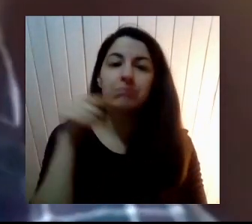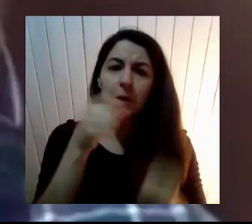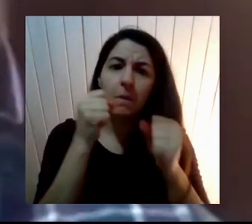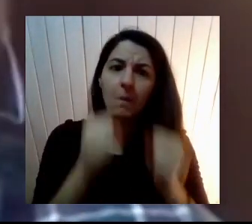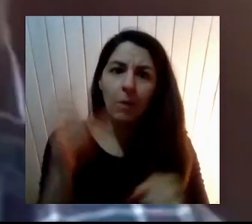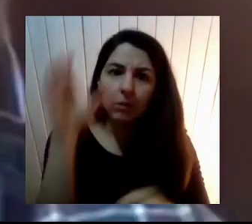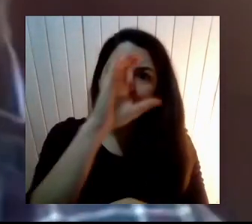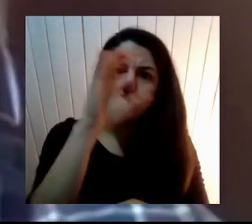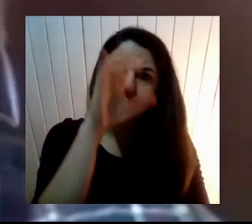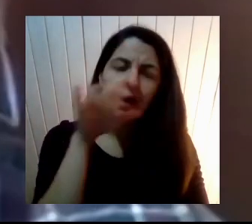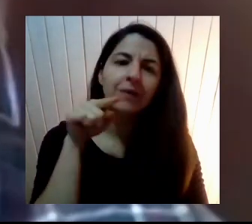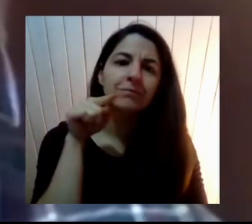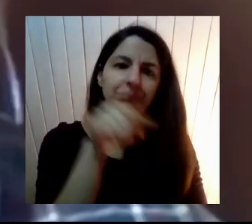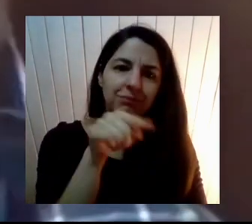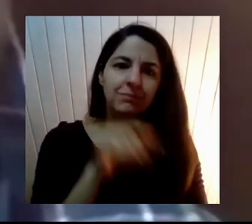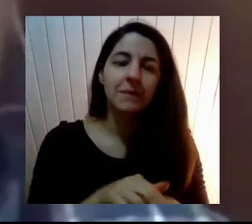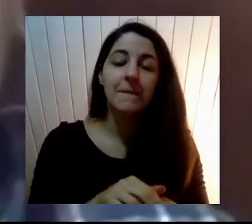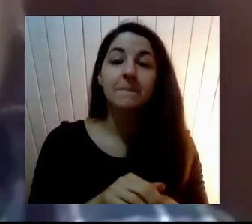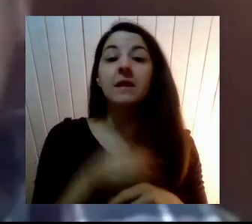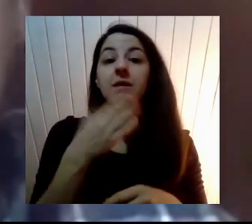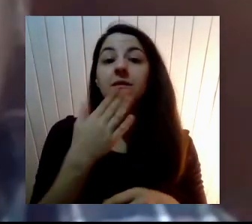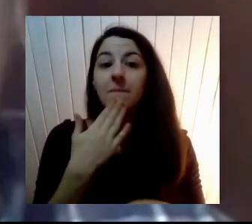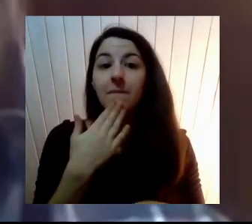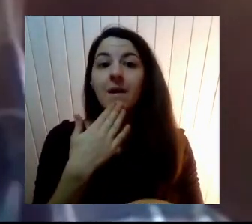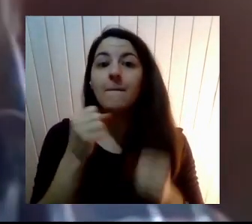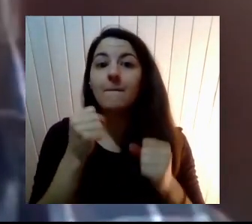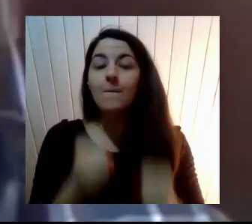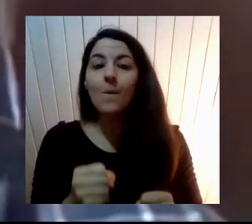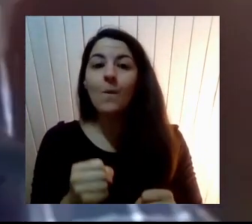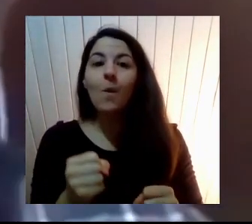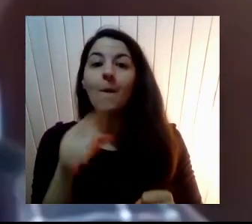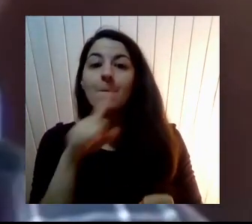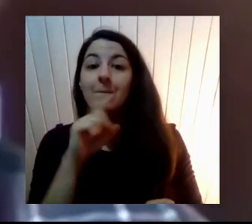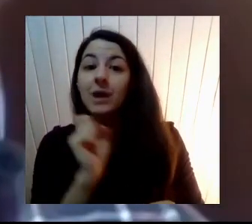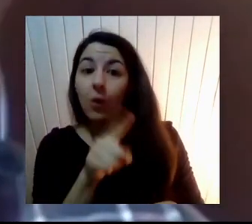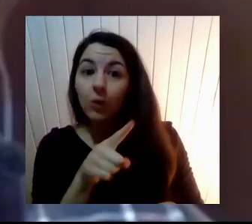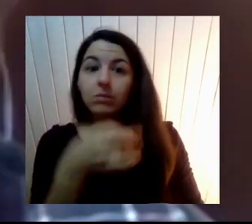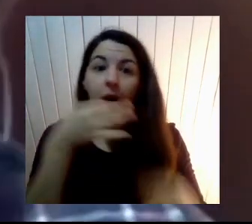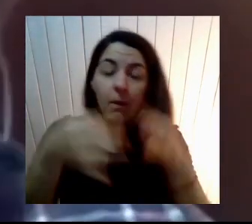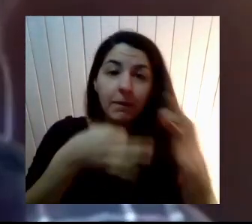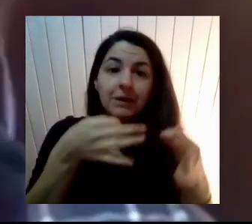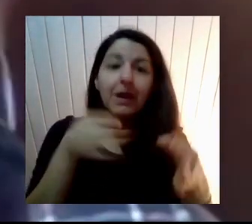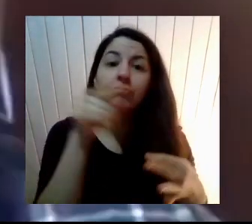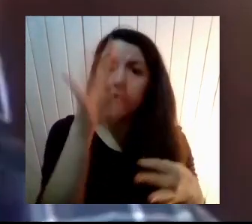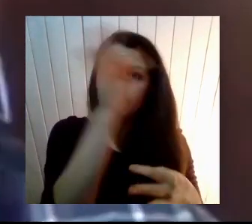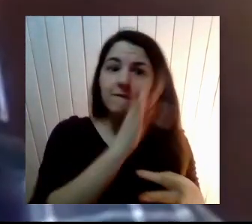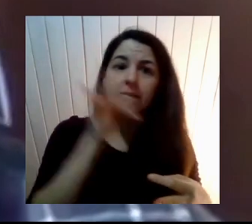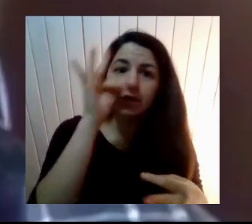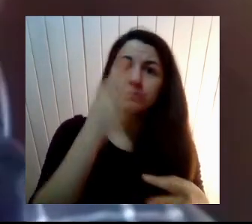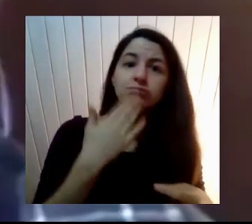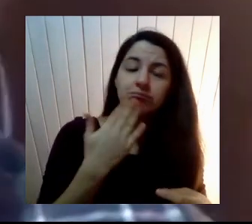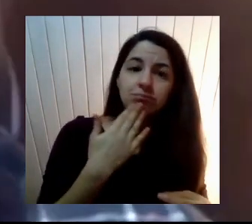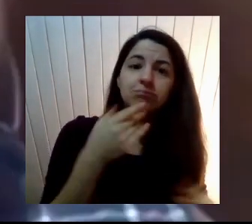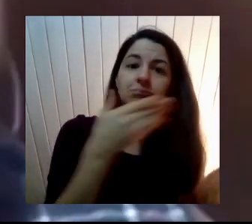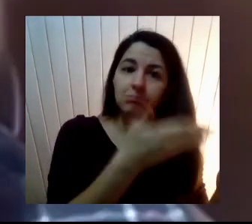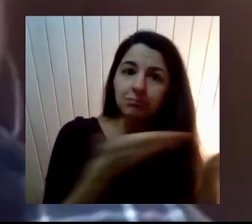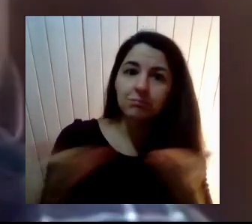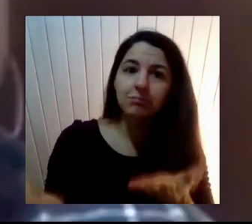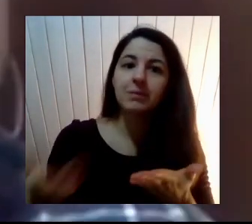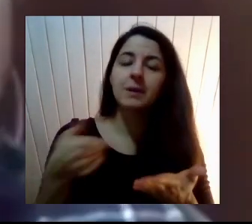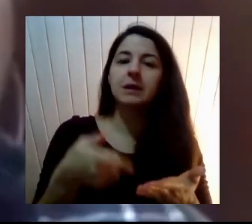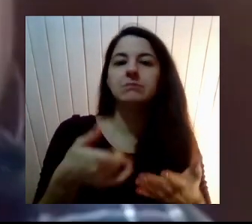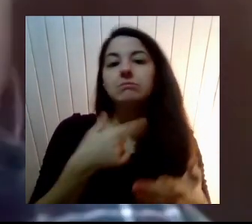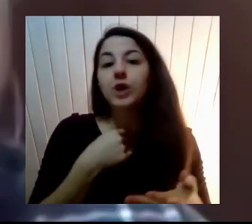vamos a estar recepcionando Preguntas y comentarios En la barra de chat Que está activada Y luego de la exposición También daremos espacio Por si alguien